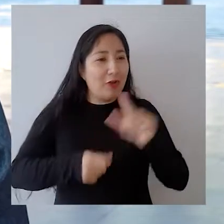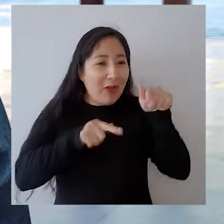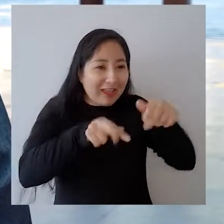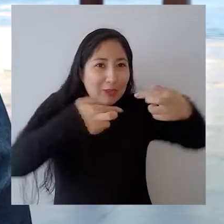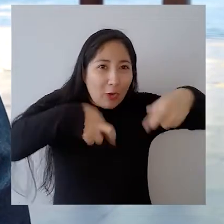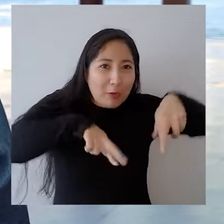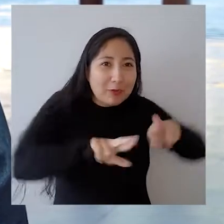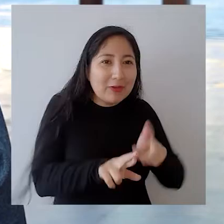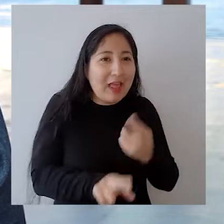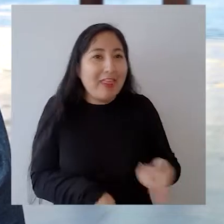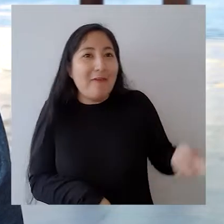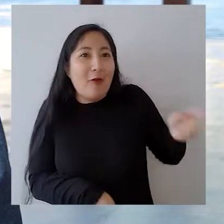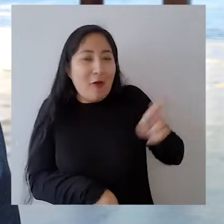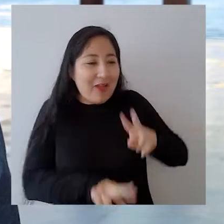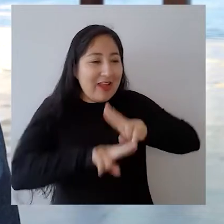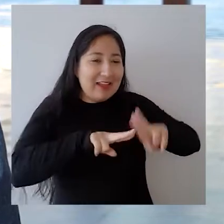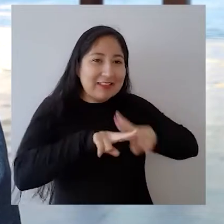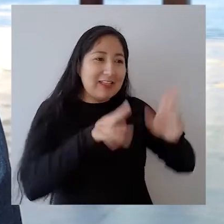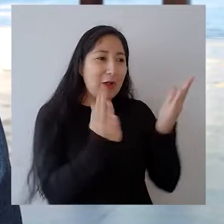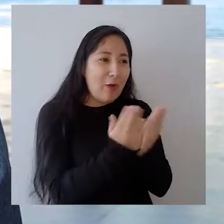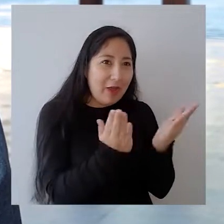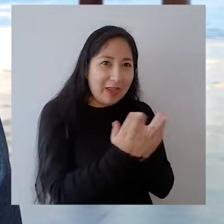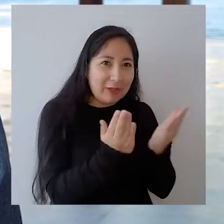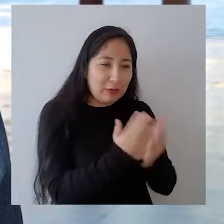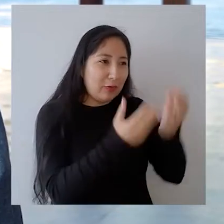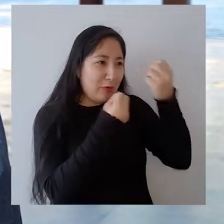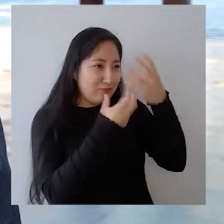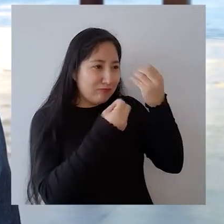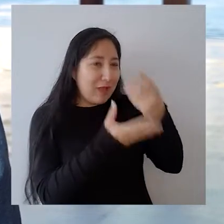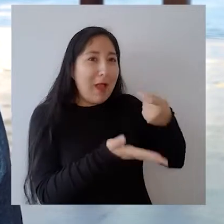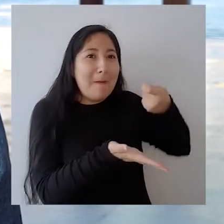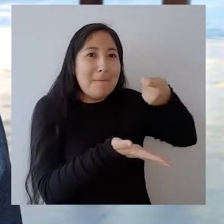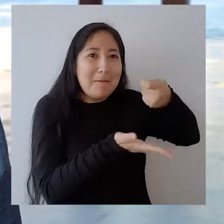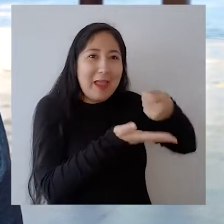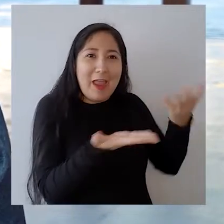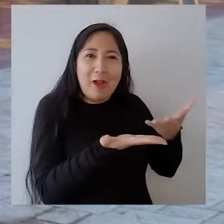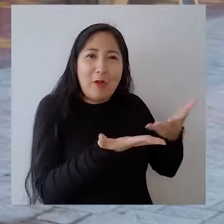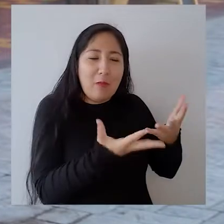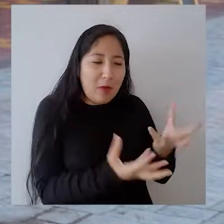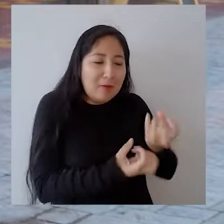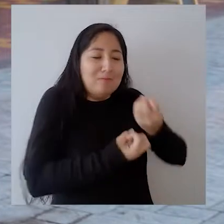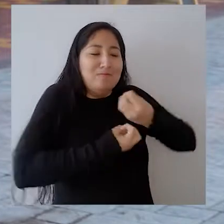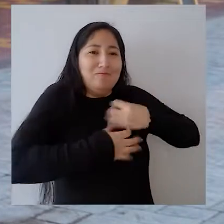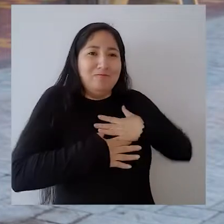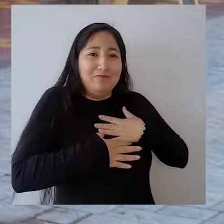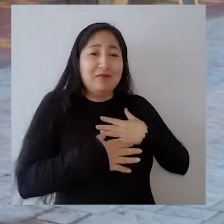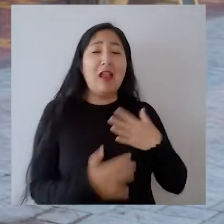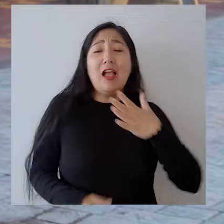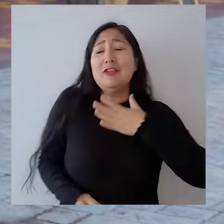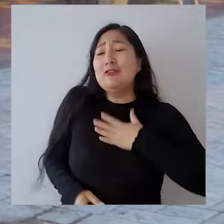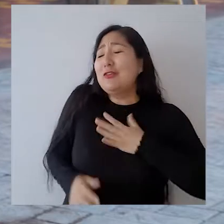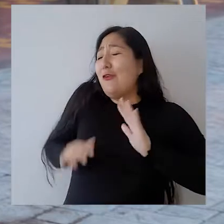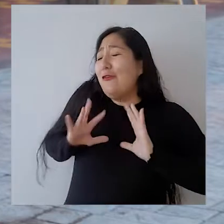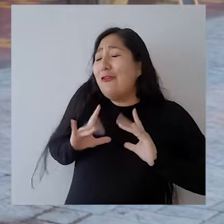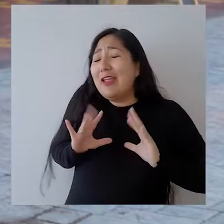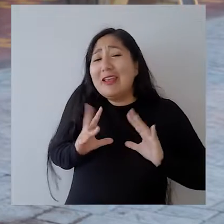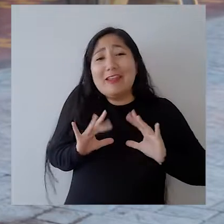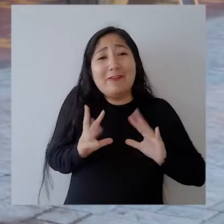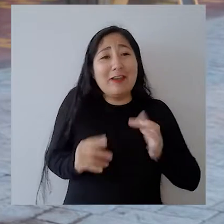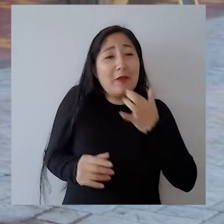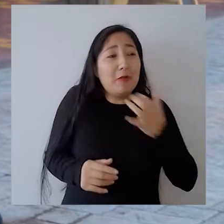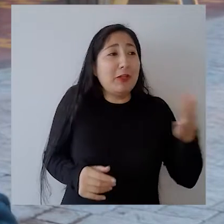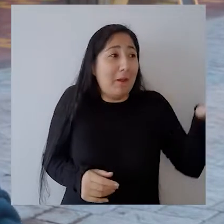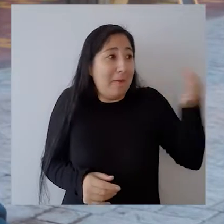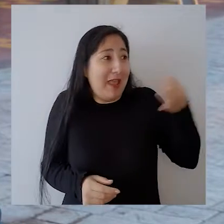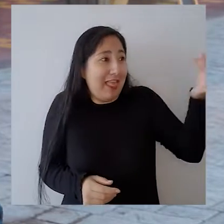oportunidad de retomar sus estudios de pagar una deuda consigo mismos Ay, feliz, tan feliz porque me